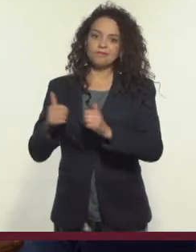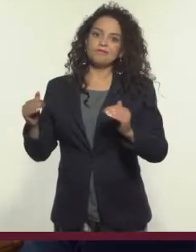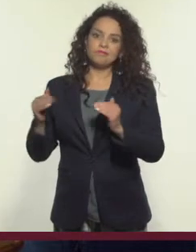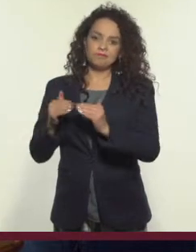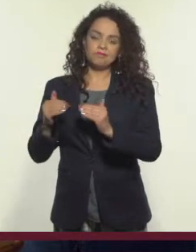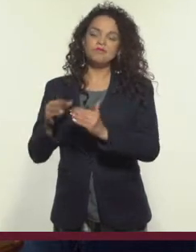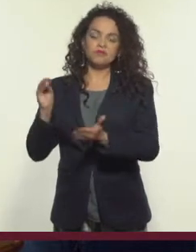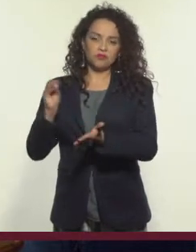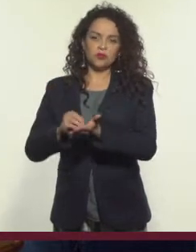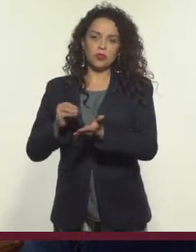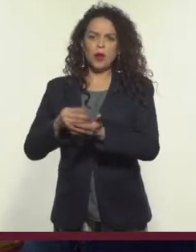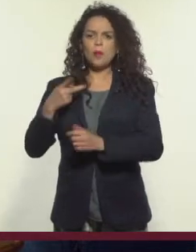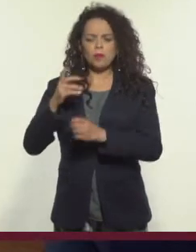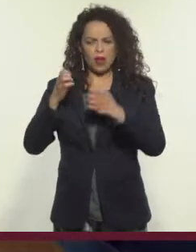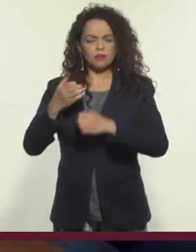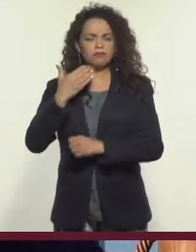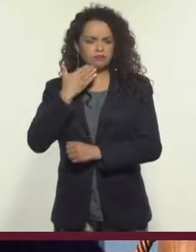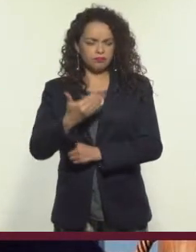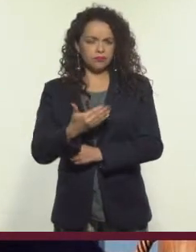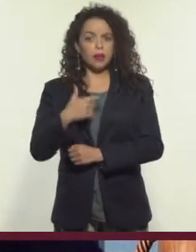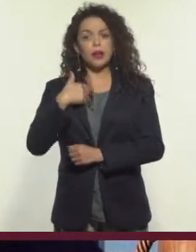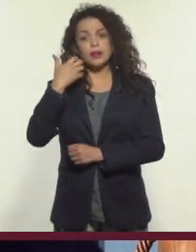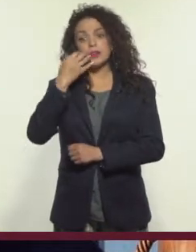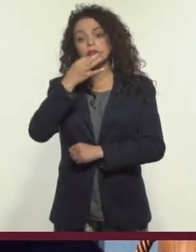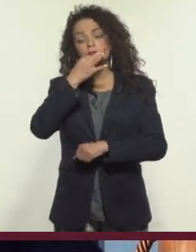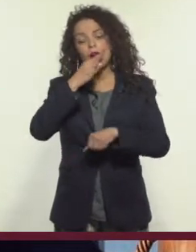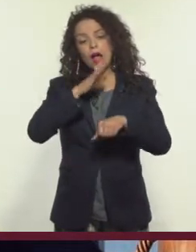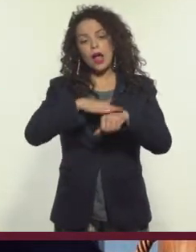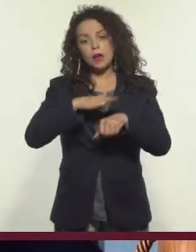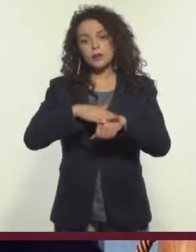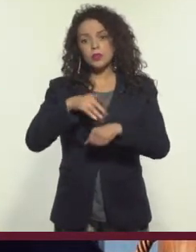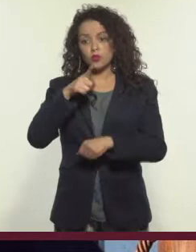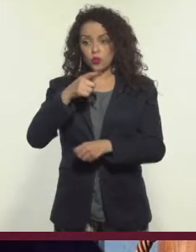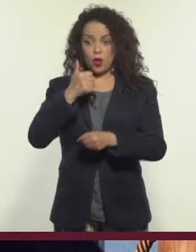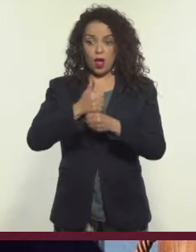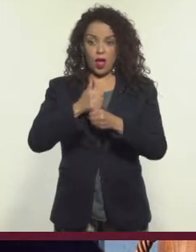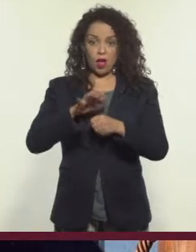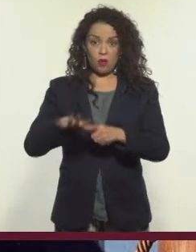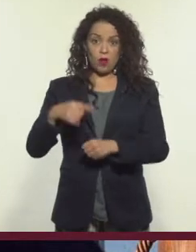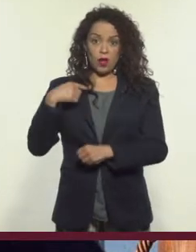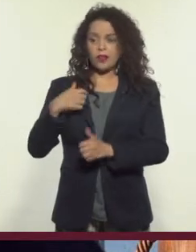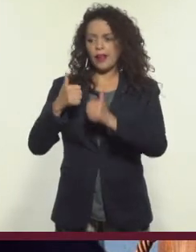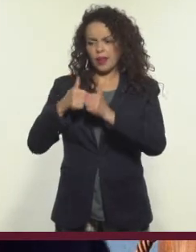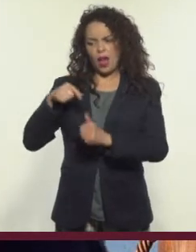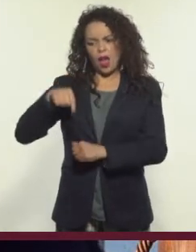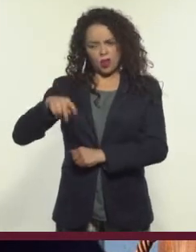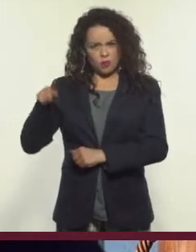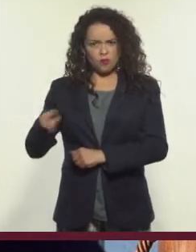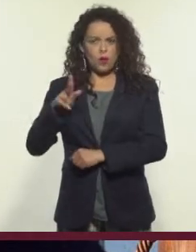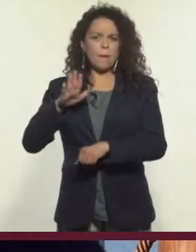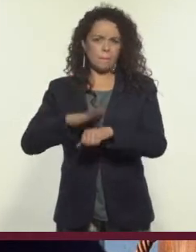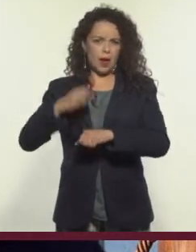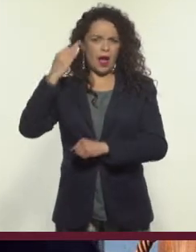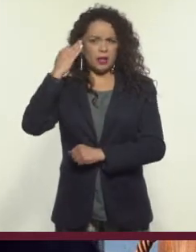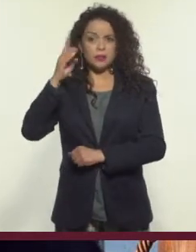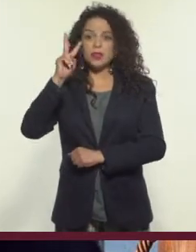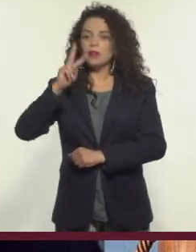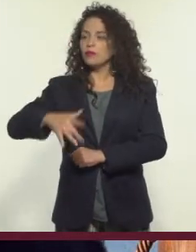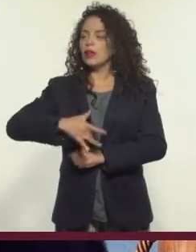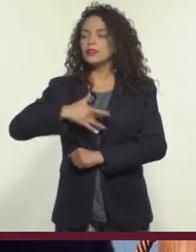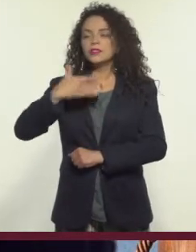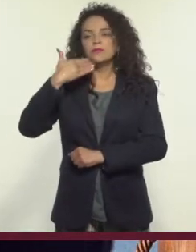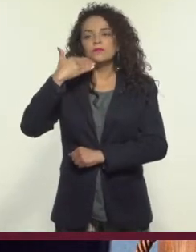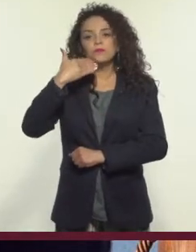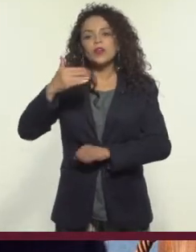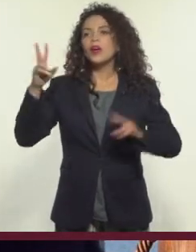encerrados todavía, pero bien. Solo quería avisar que tu abuela y yo nos vamos a quedar otro rato aquí en el pueblo. Nos está haciendo